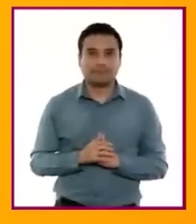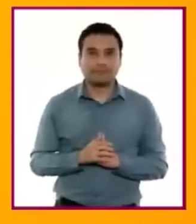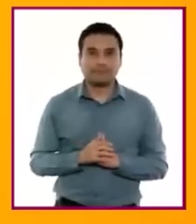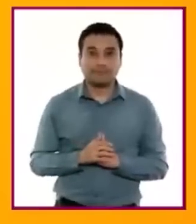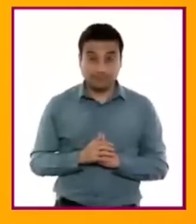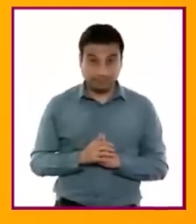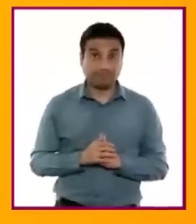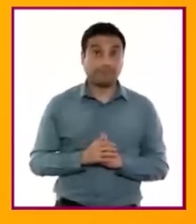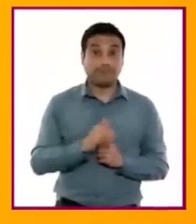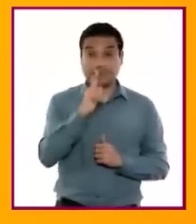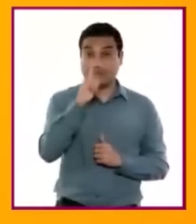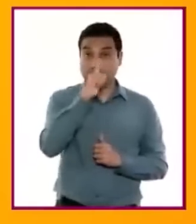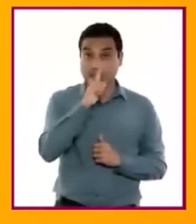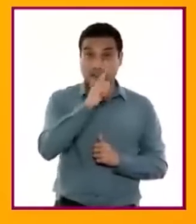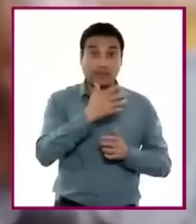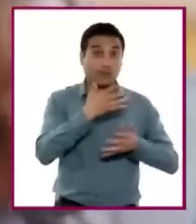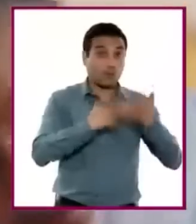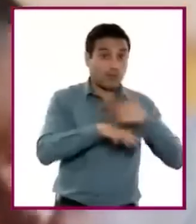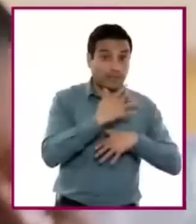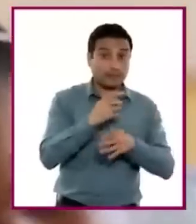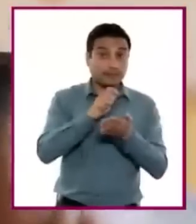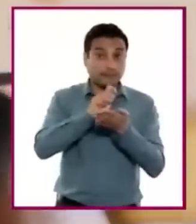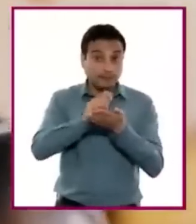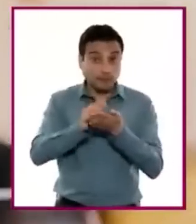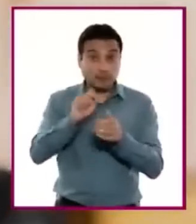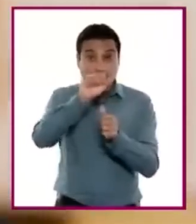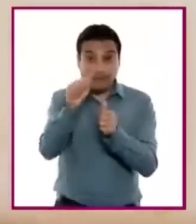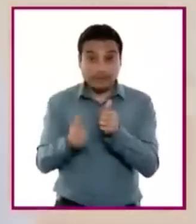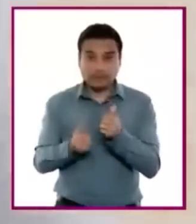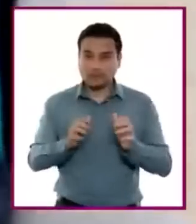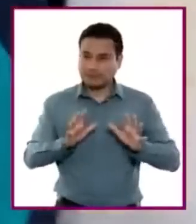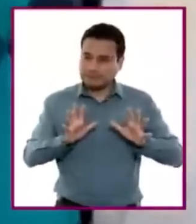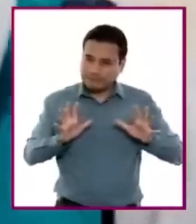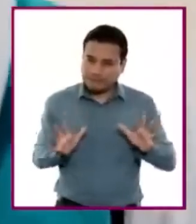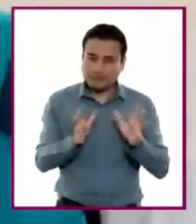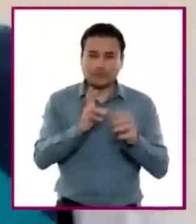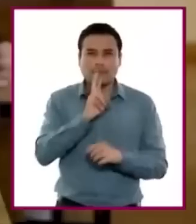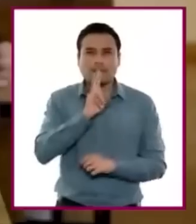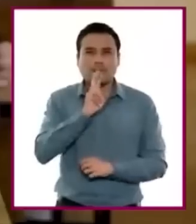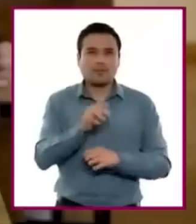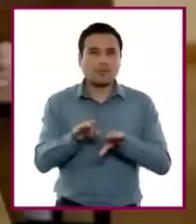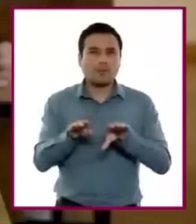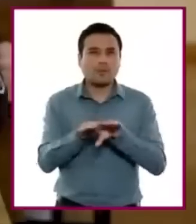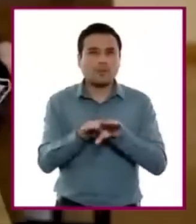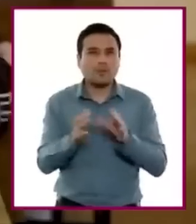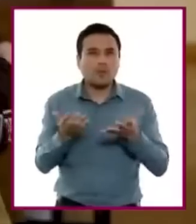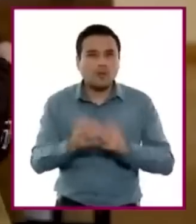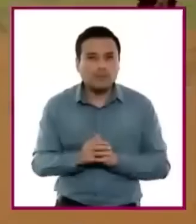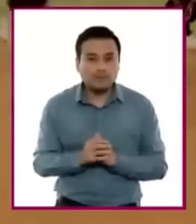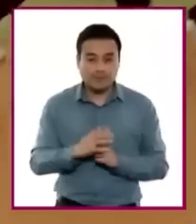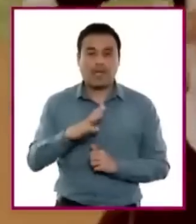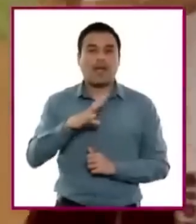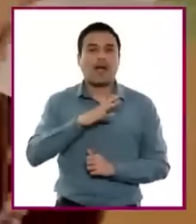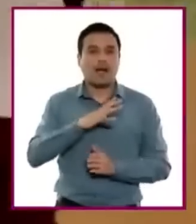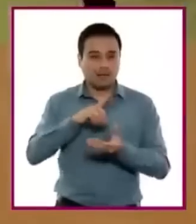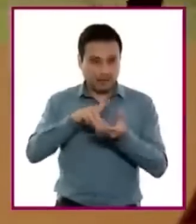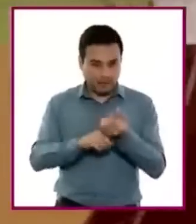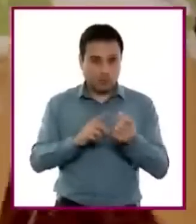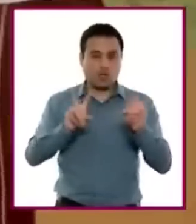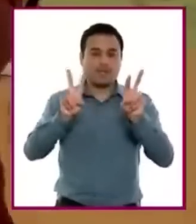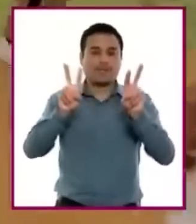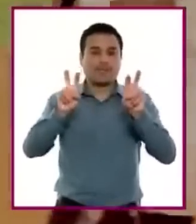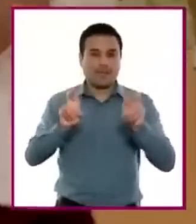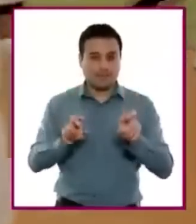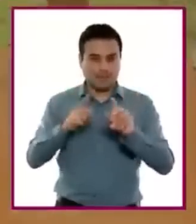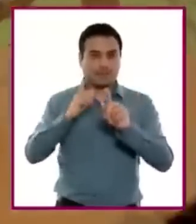oral, escrito y artísticos se refuerza mediante el trabajo con los contenidos de este campo y su vinculación con las de los